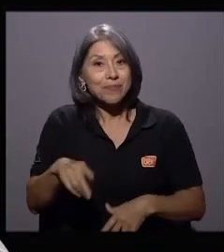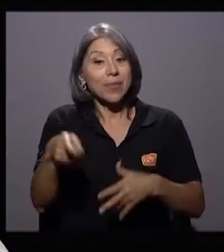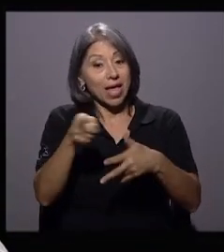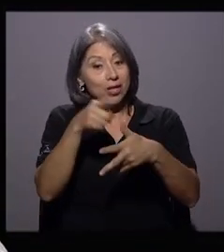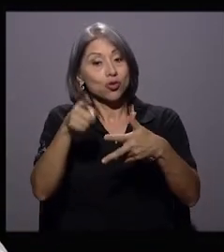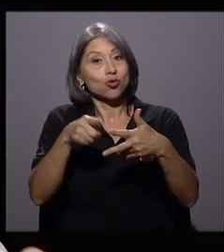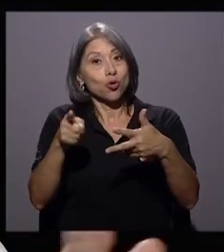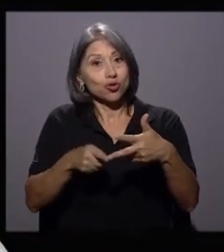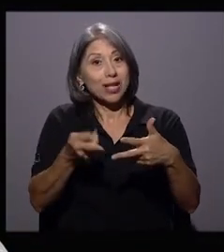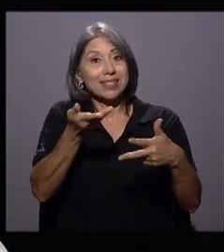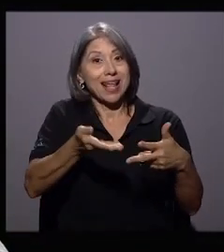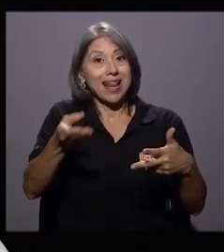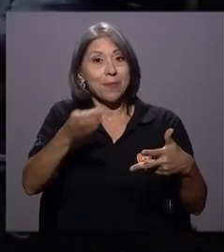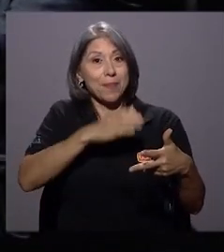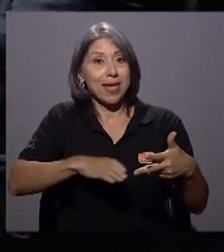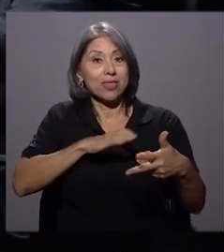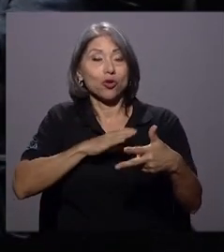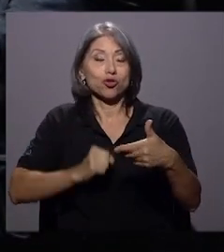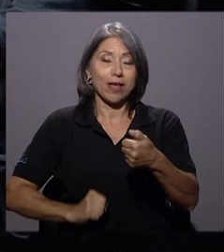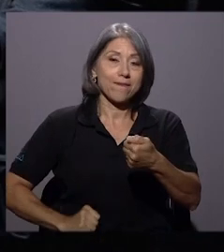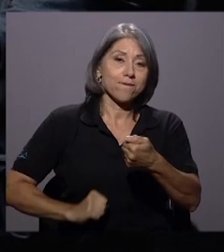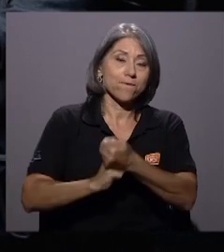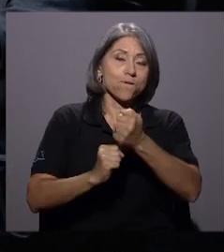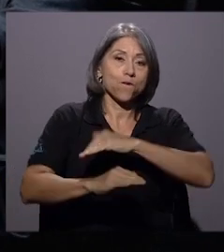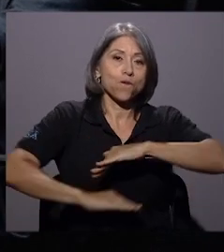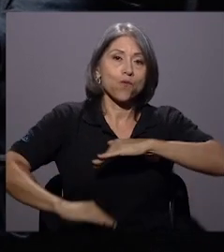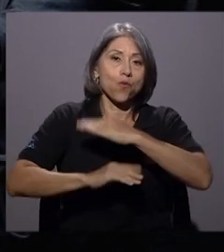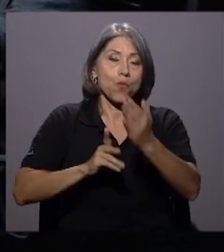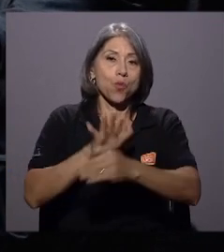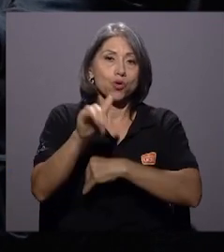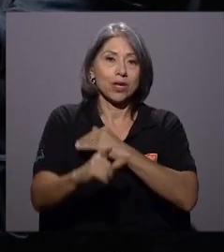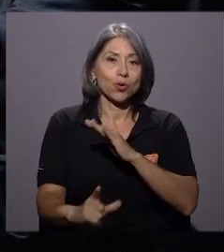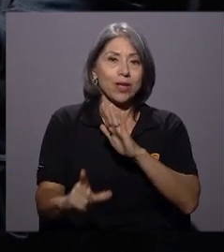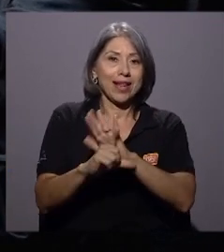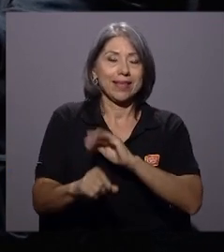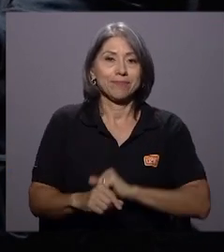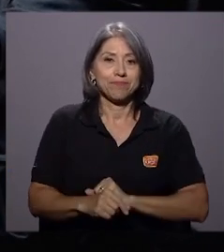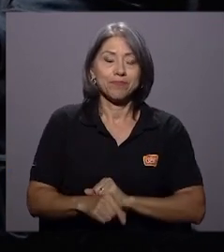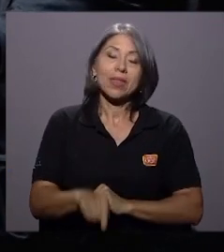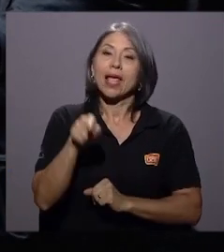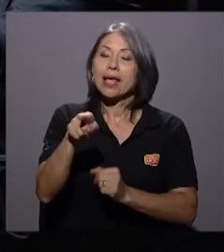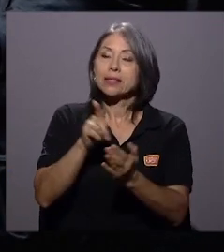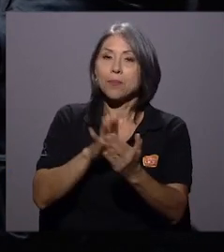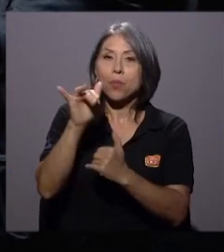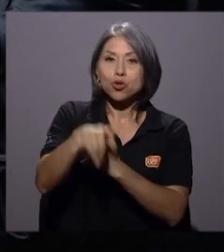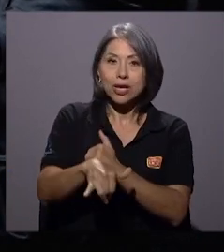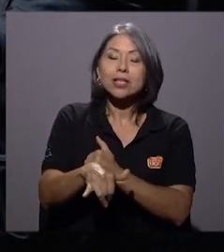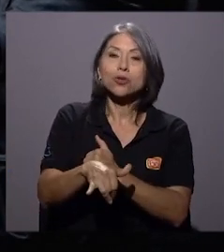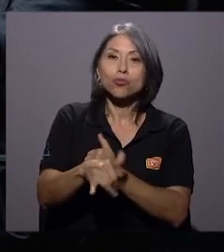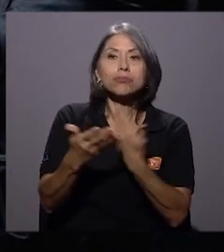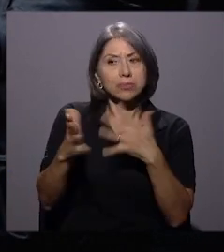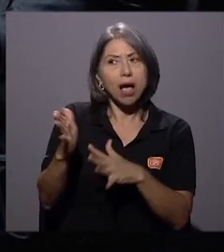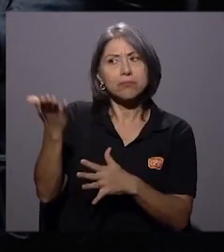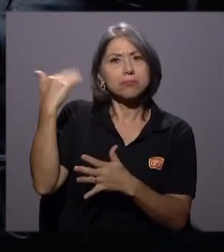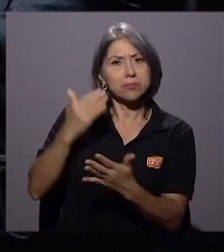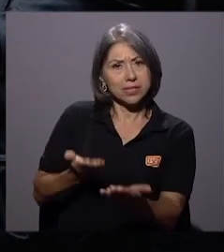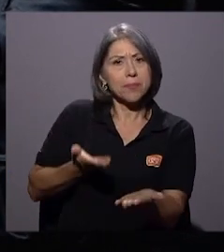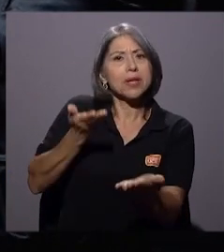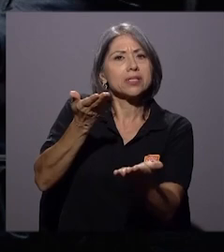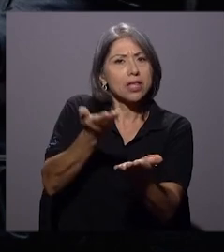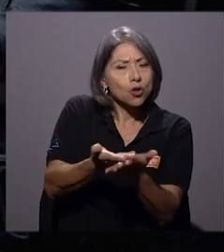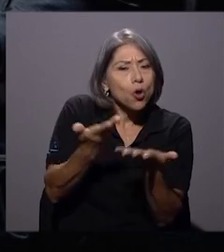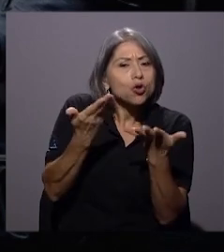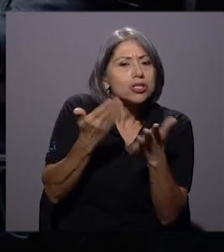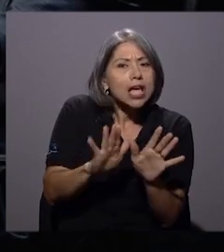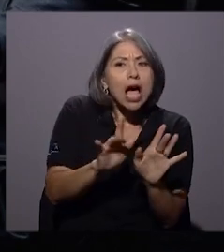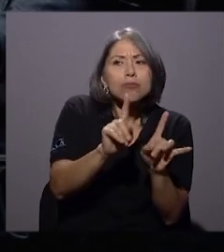elementos que fundamentan este proyecto de ley. Fue un proyecto que se presentó, se realizaron las